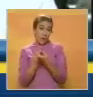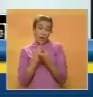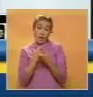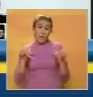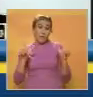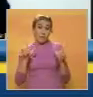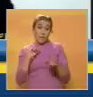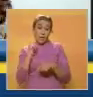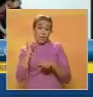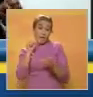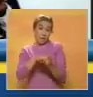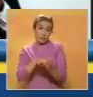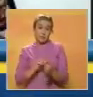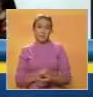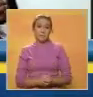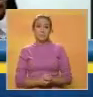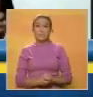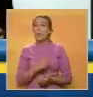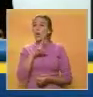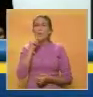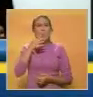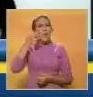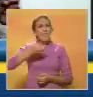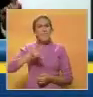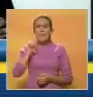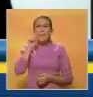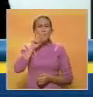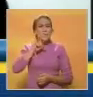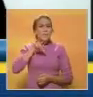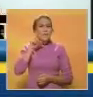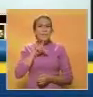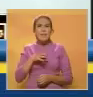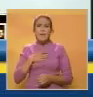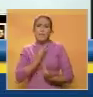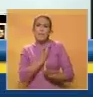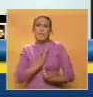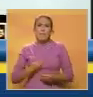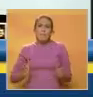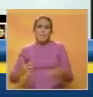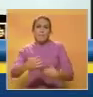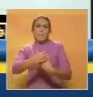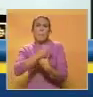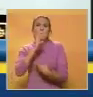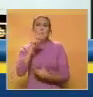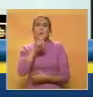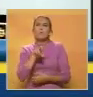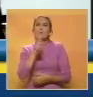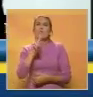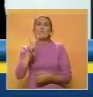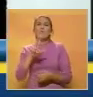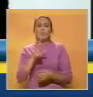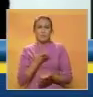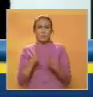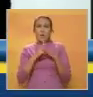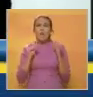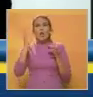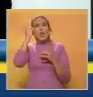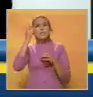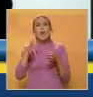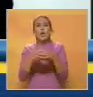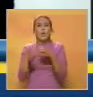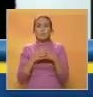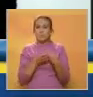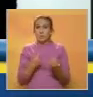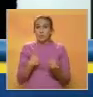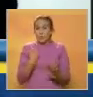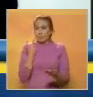asociación. No es verdad que los consejos comunales son del PSUV todos. Yo voy a acompañar a Diosdado